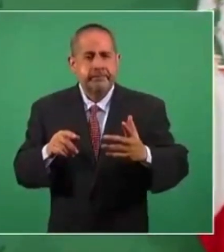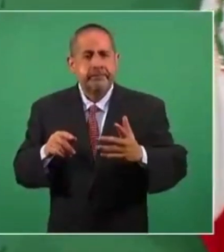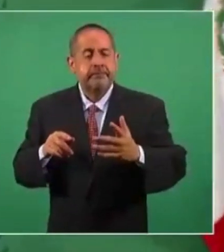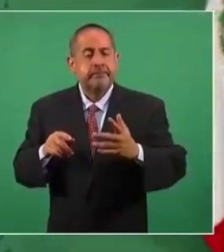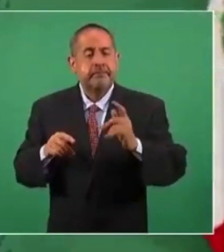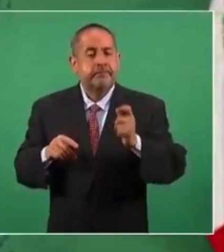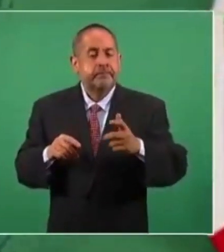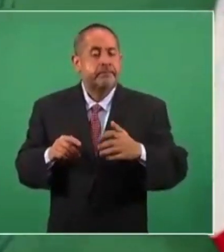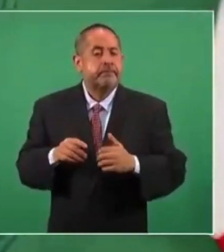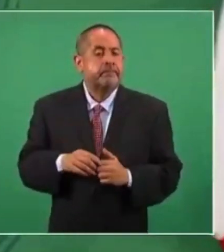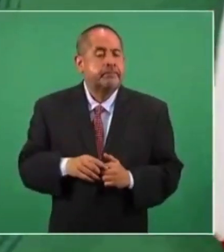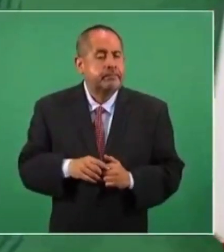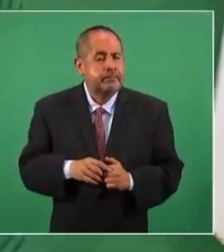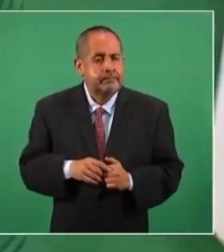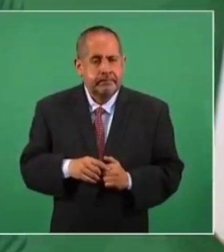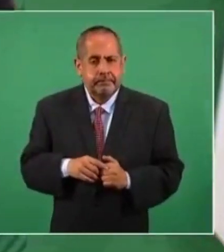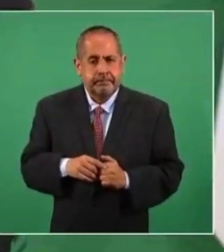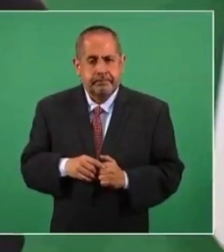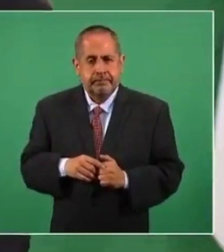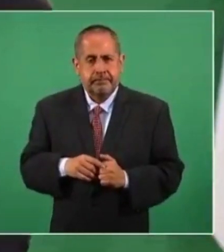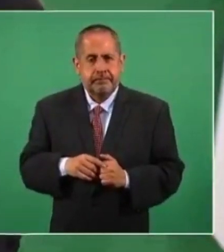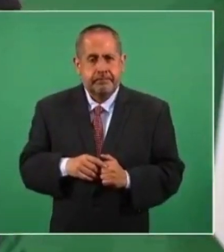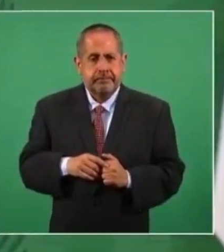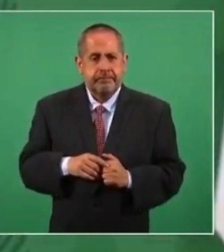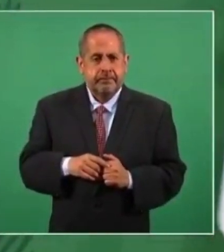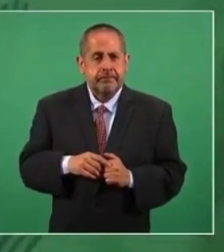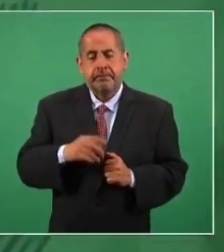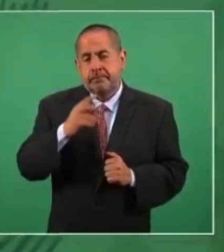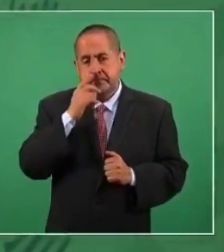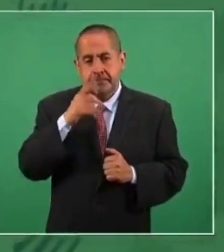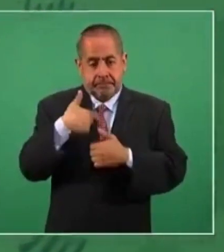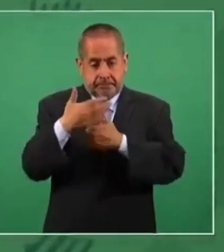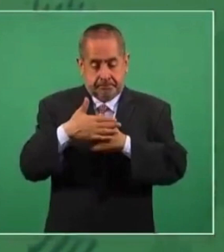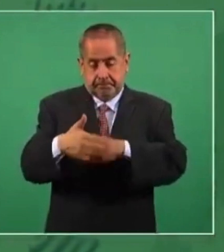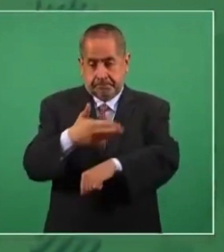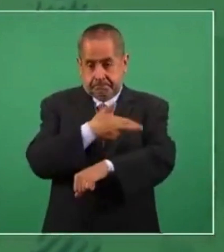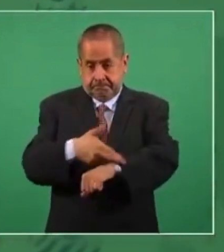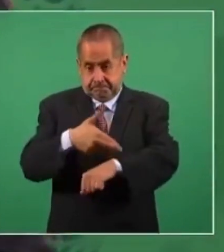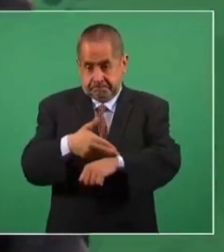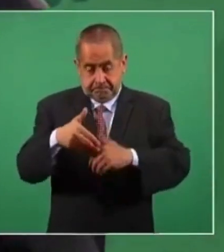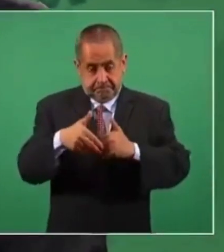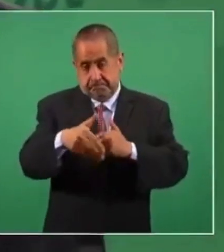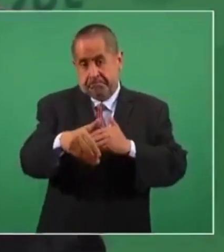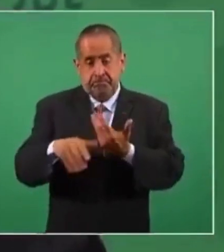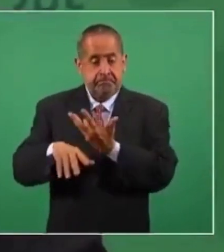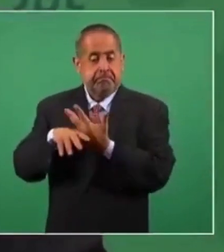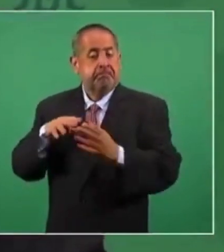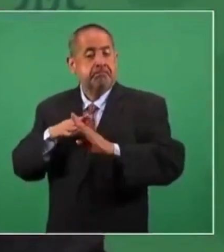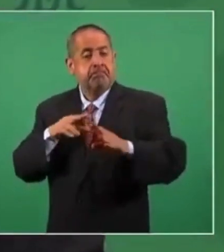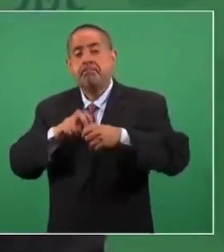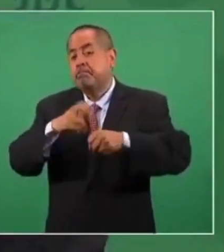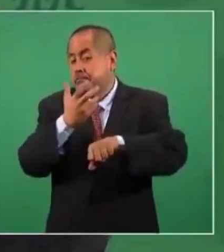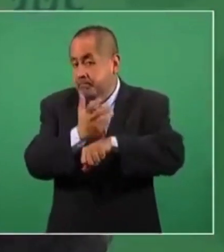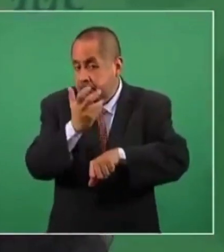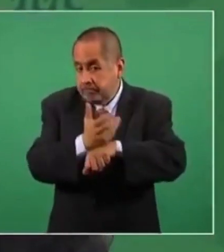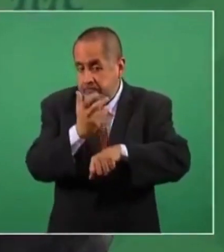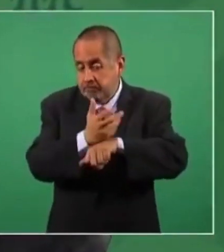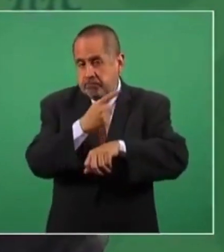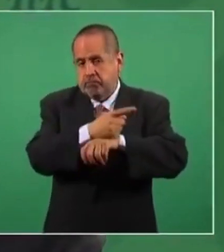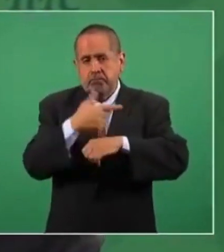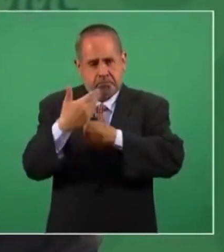a regularizar la situación de los migrantes en Estados Unidos,